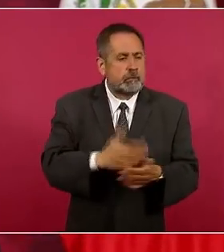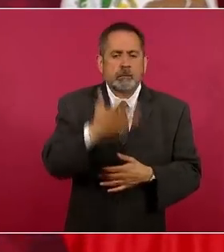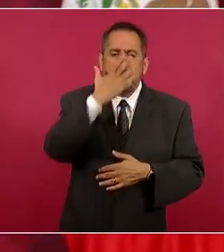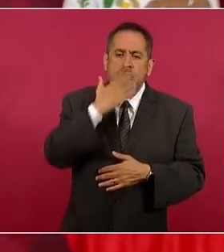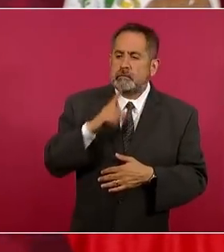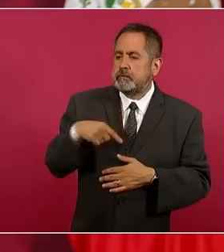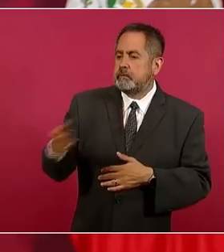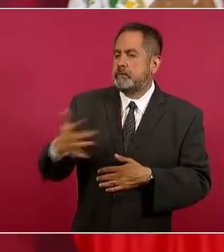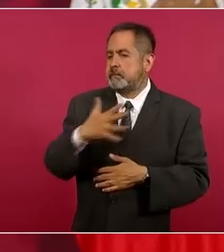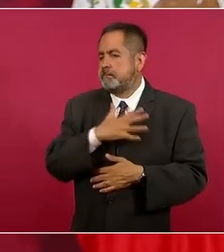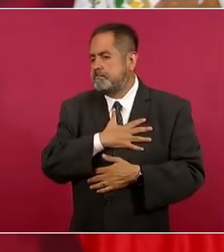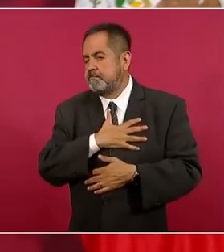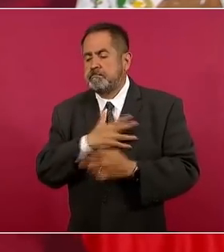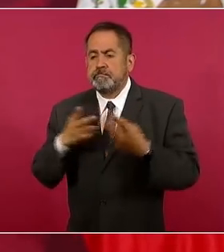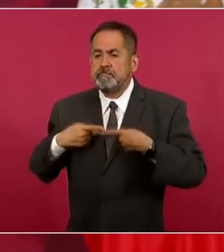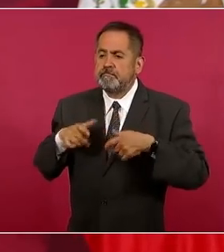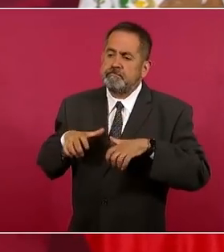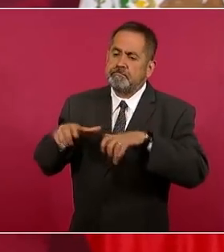por el pueblo.